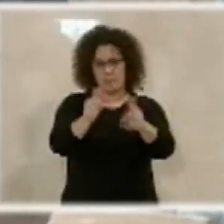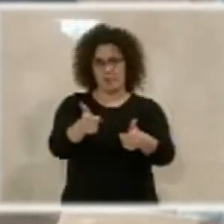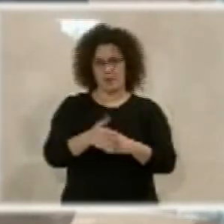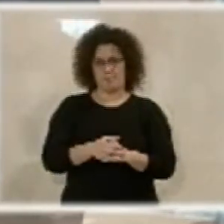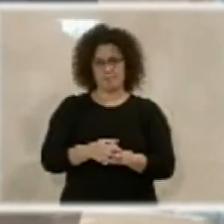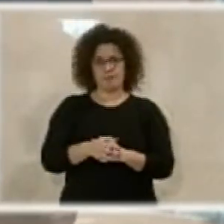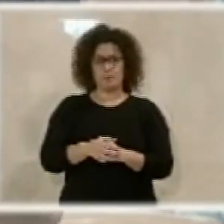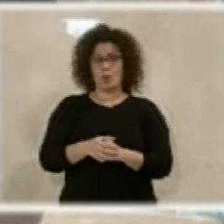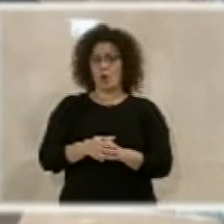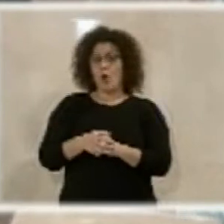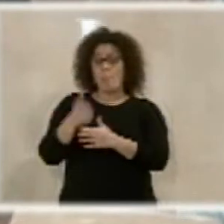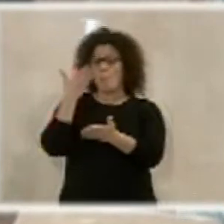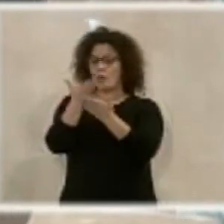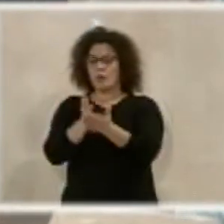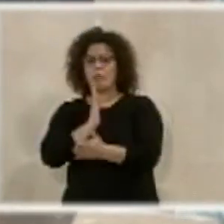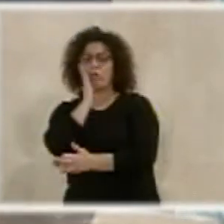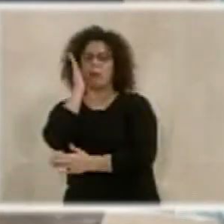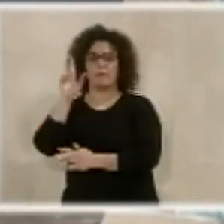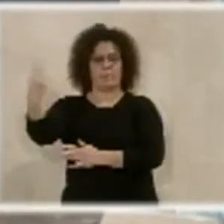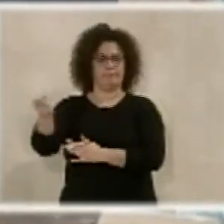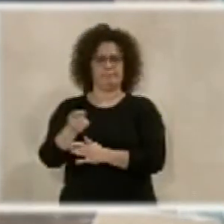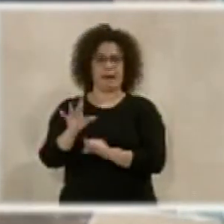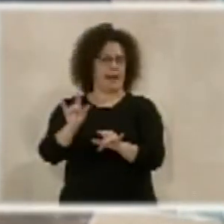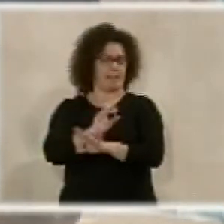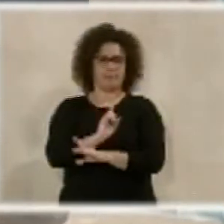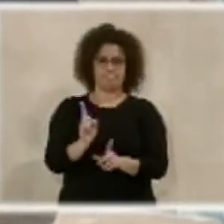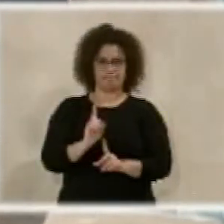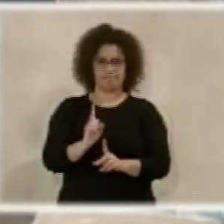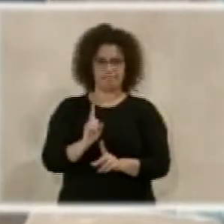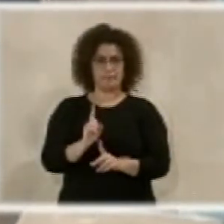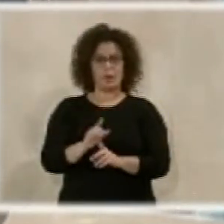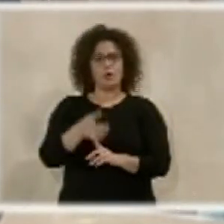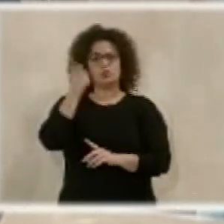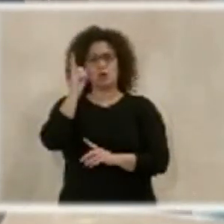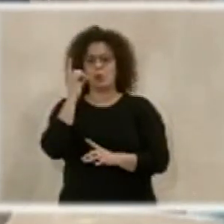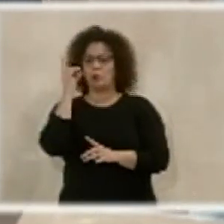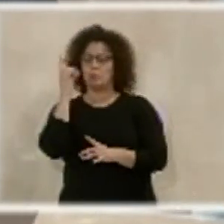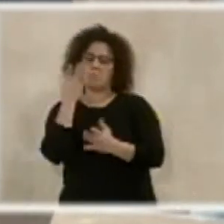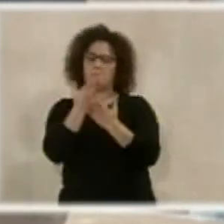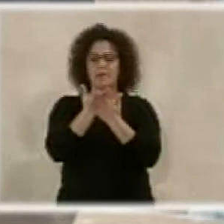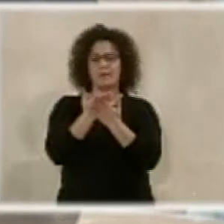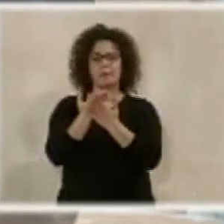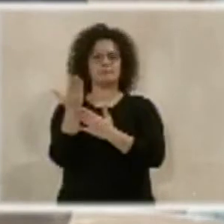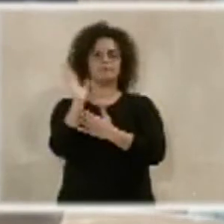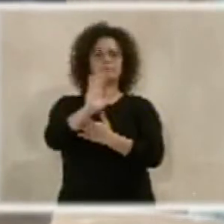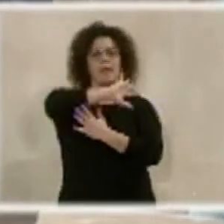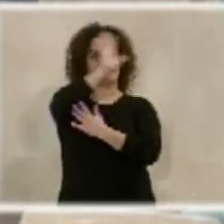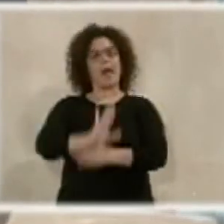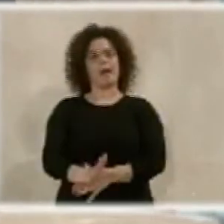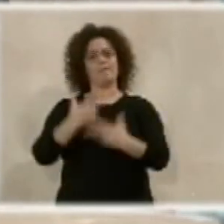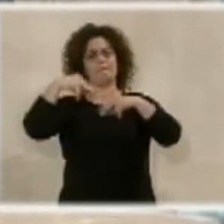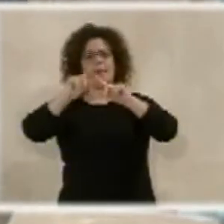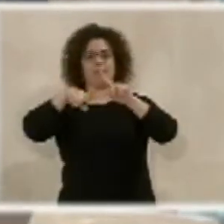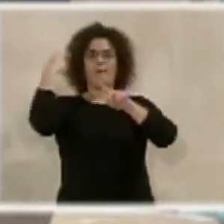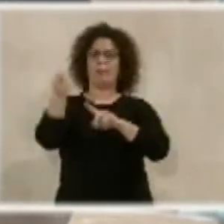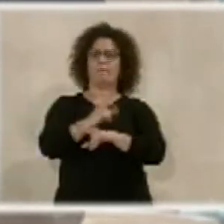moción no se duerma y que no solamente sea un mero gesto y que no volvamos a